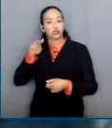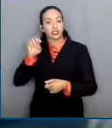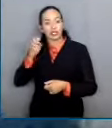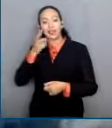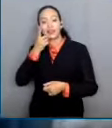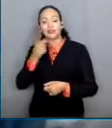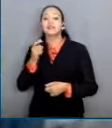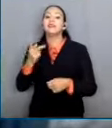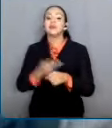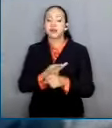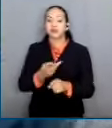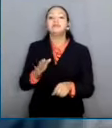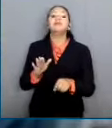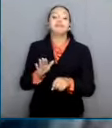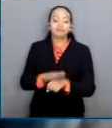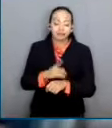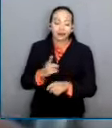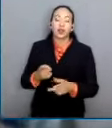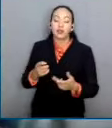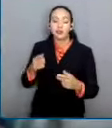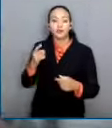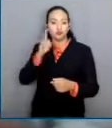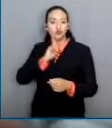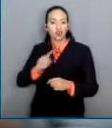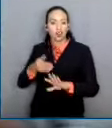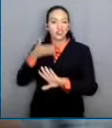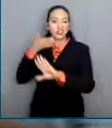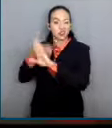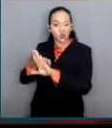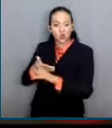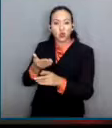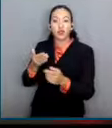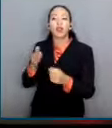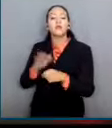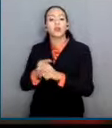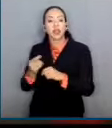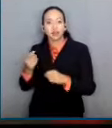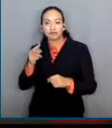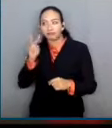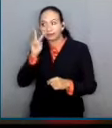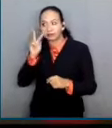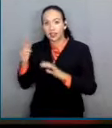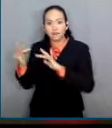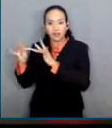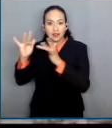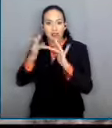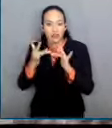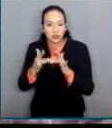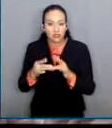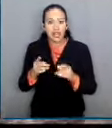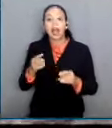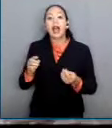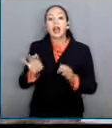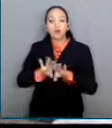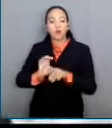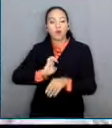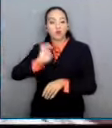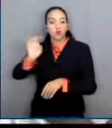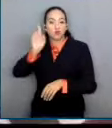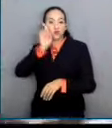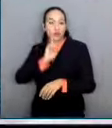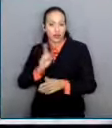racismo y difamación en redes sociales al intentar ocupar cargos públicos. Señalaron que para los próximos comicios en